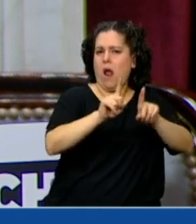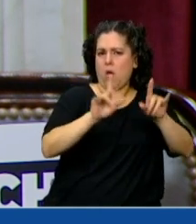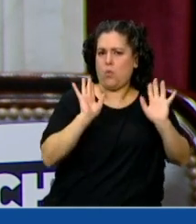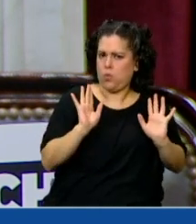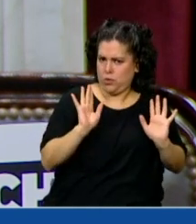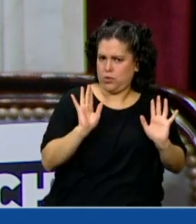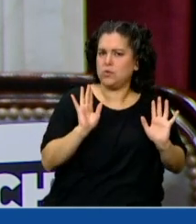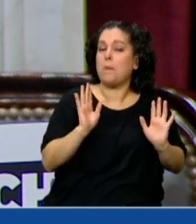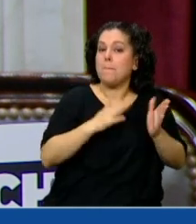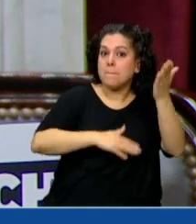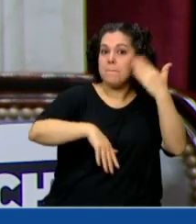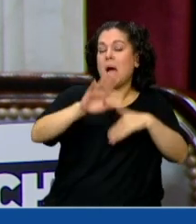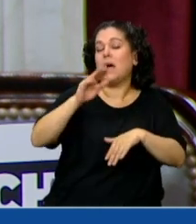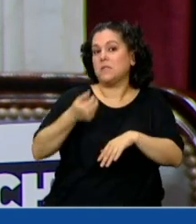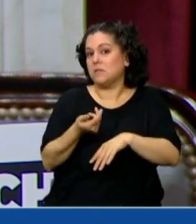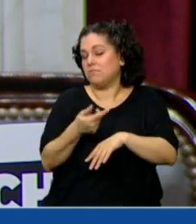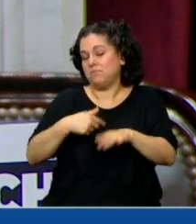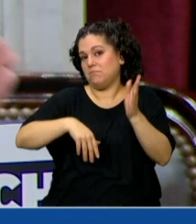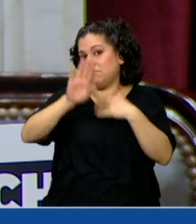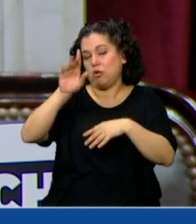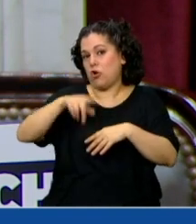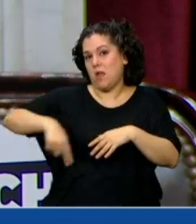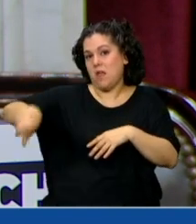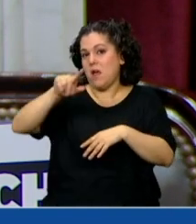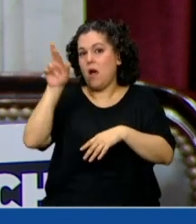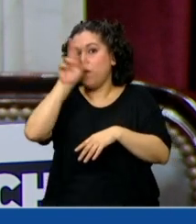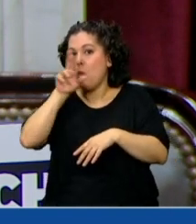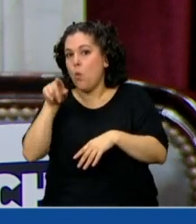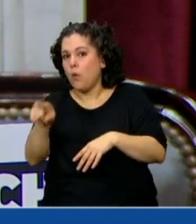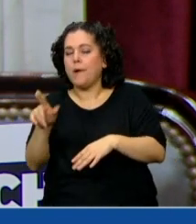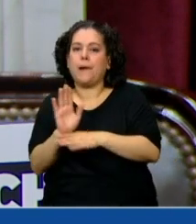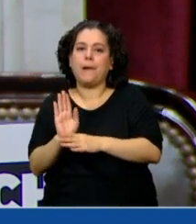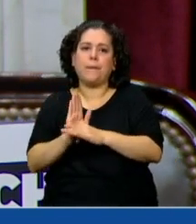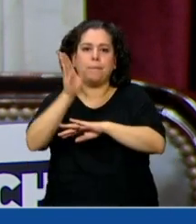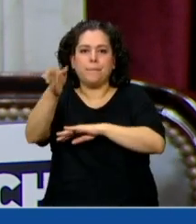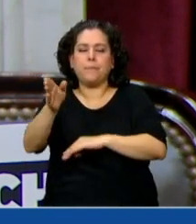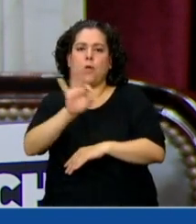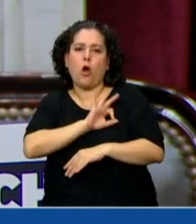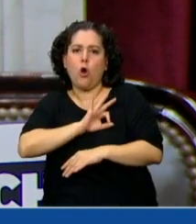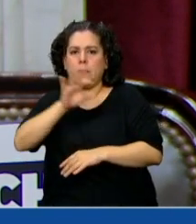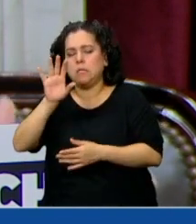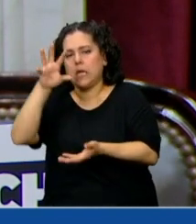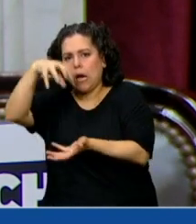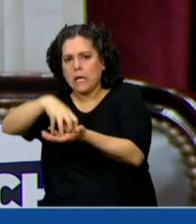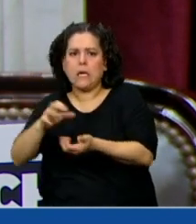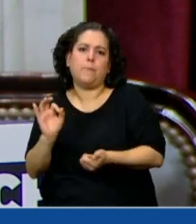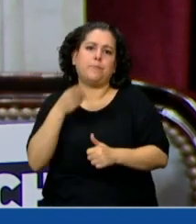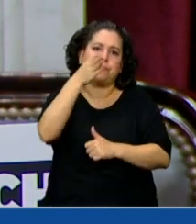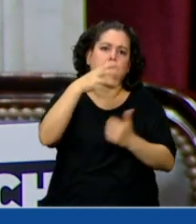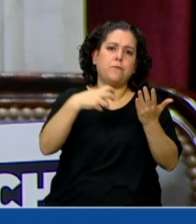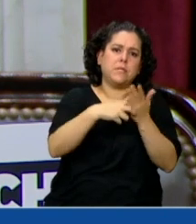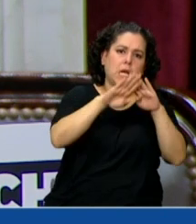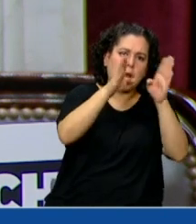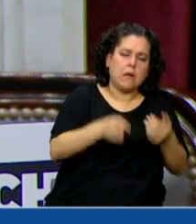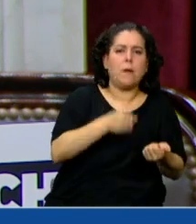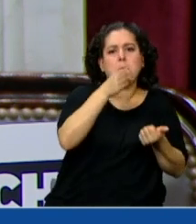gratuito. La más de las veces lo que ocurre es que las mujeres penan por comisarías, por fiscalías, por